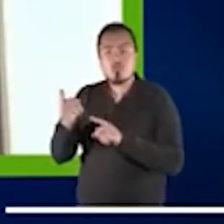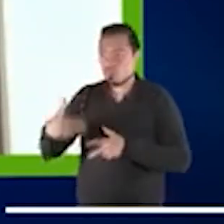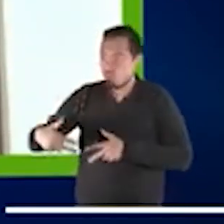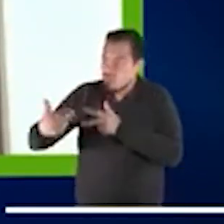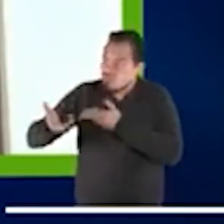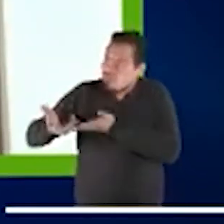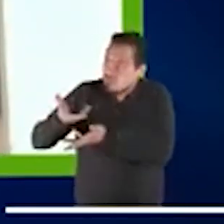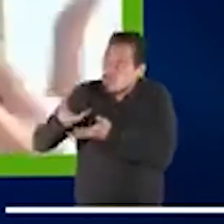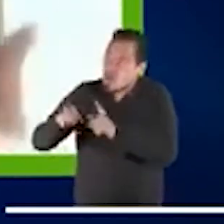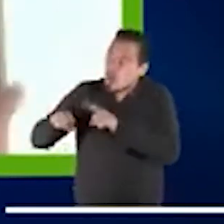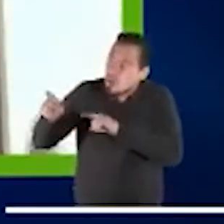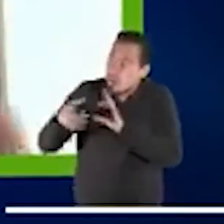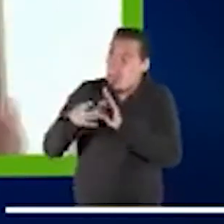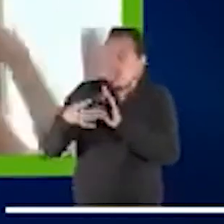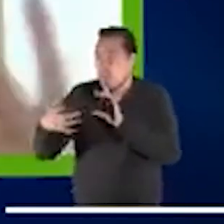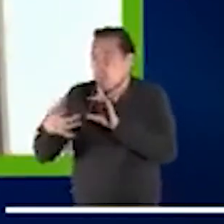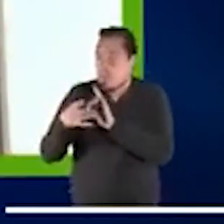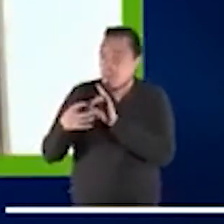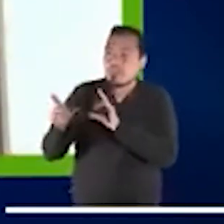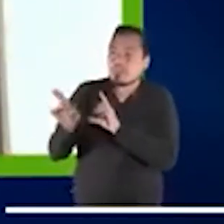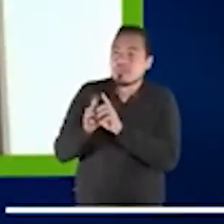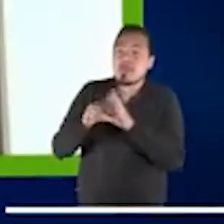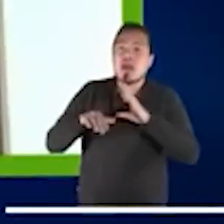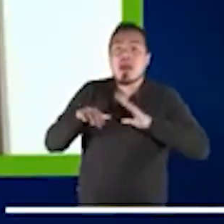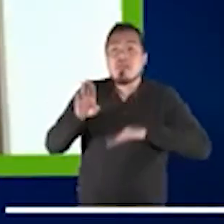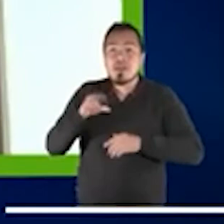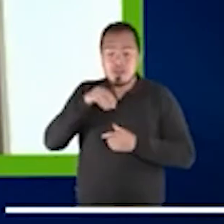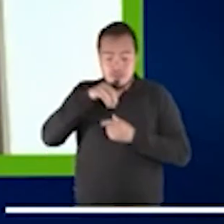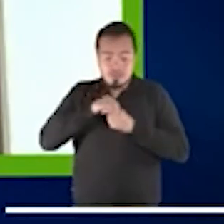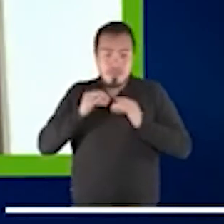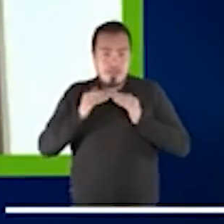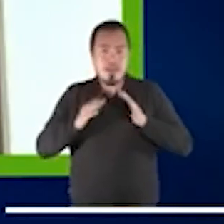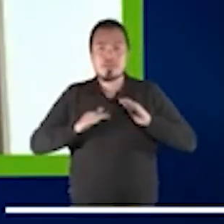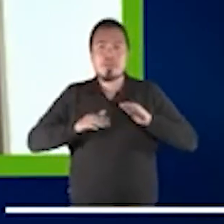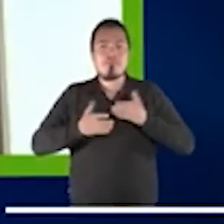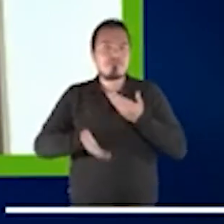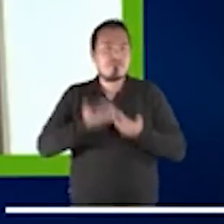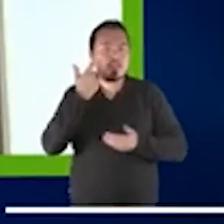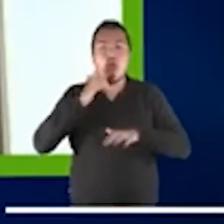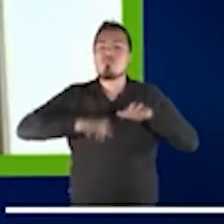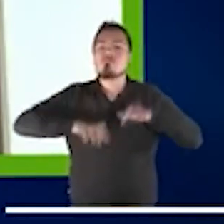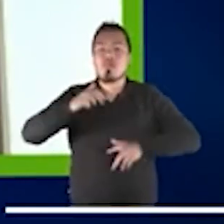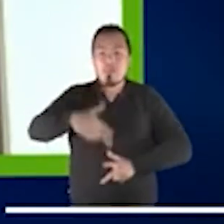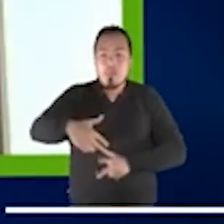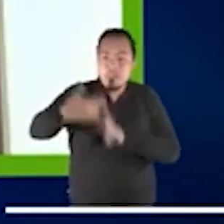desconectar y estaban en sus casas que también le daba un poquito de conforto.